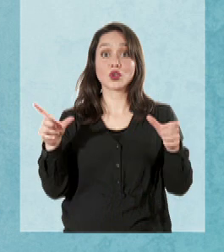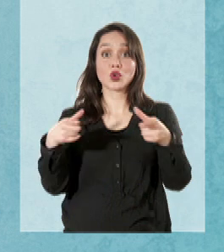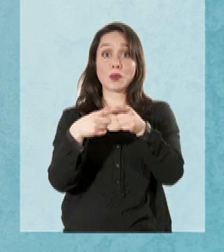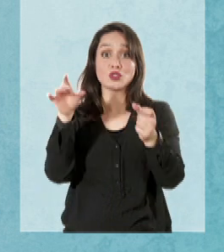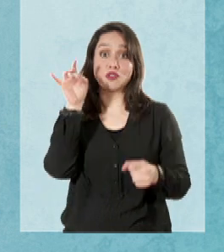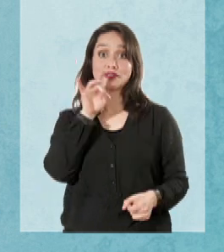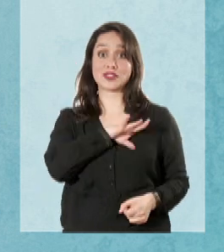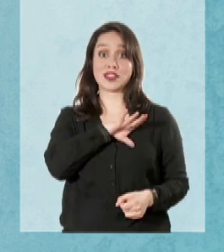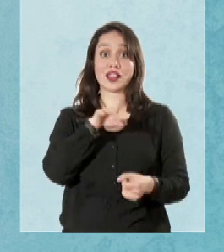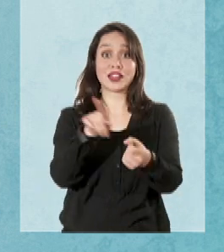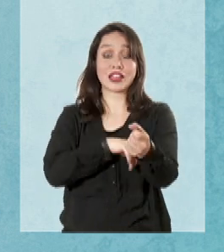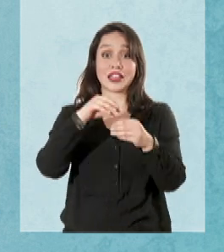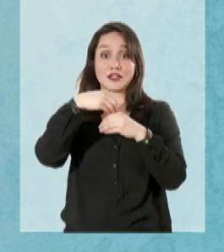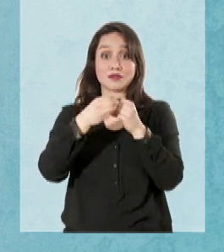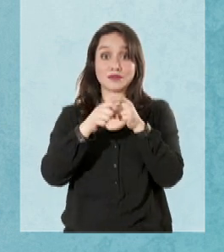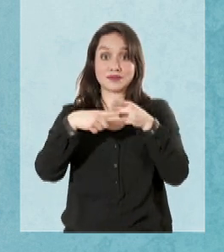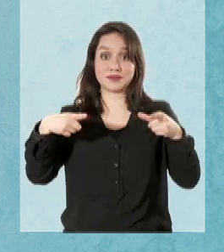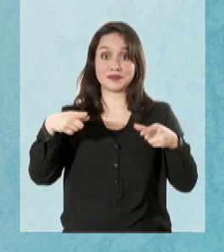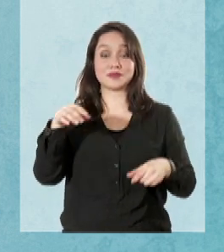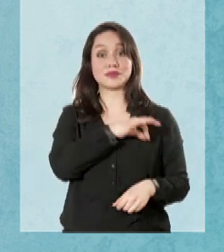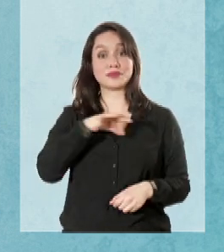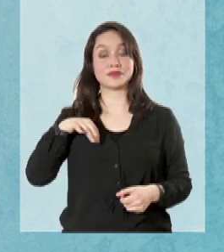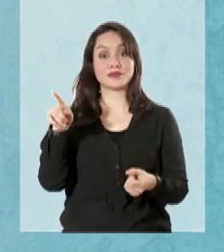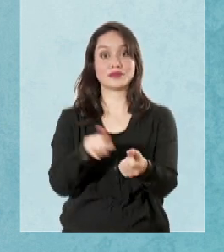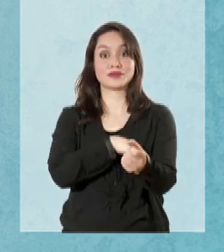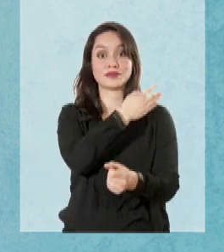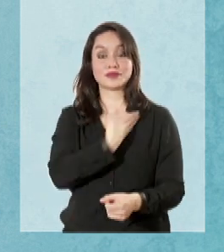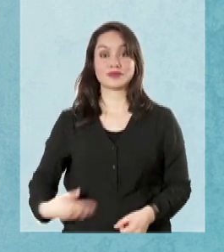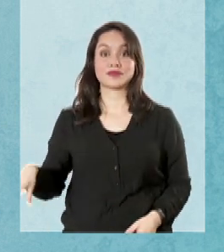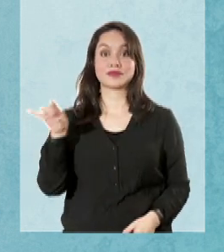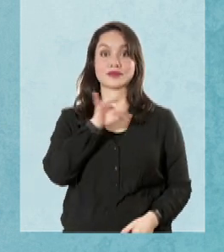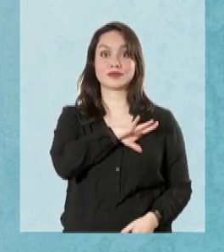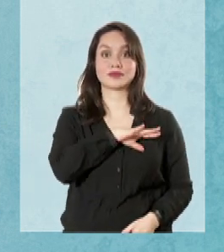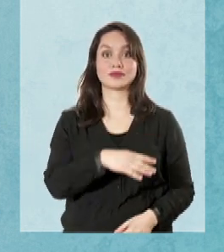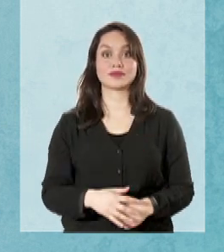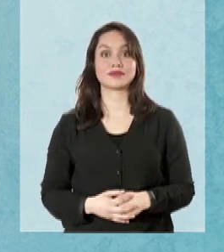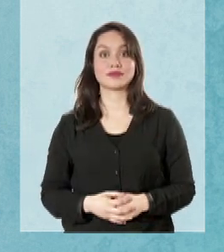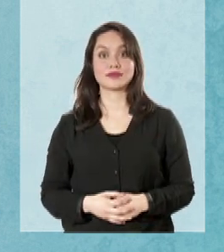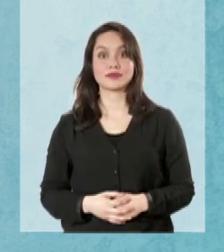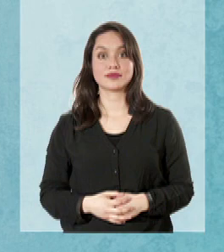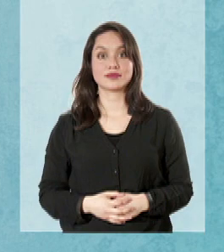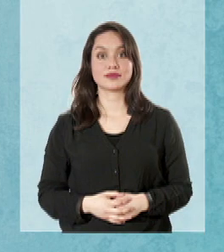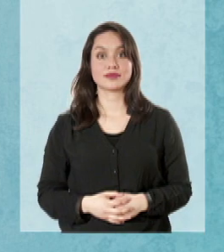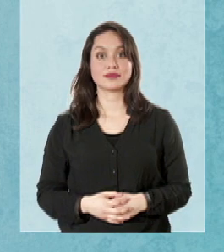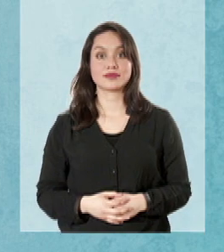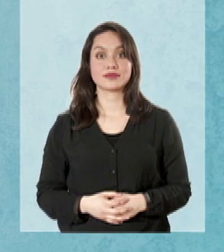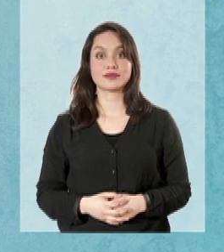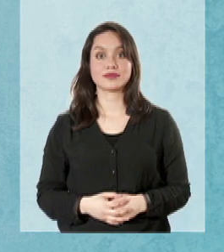Comisión Chilena de Energía Nuclear Ministerio de Energía Gobierno de Chile